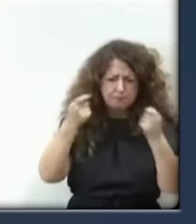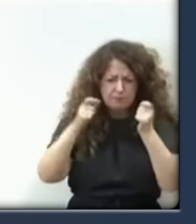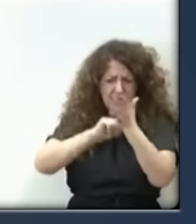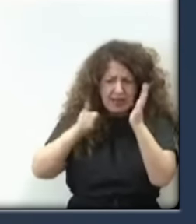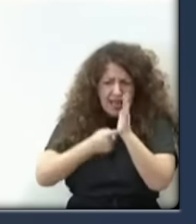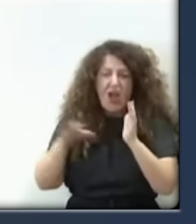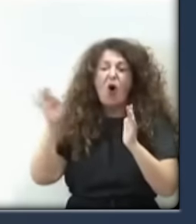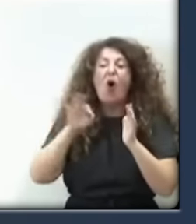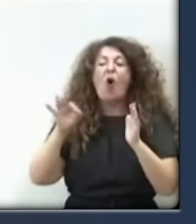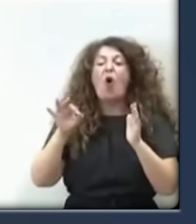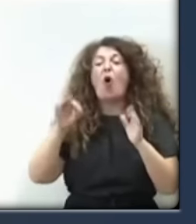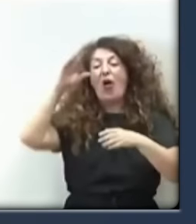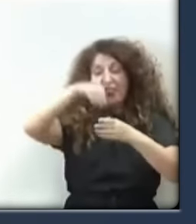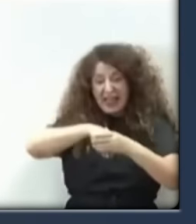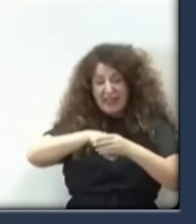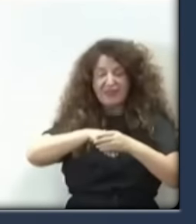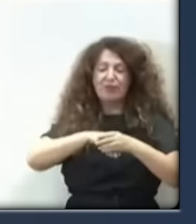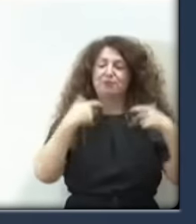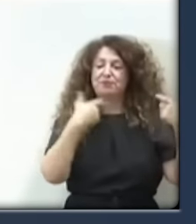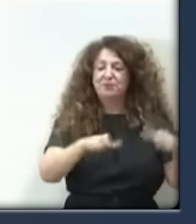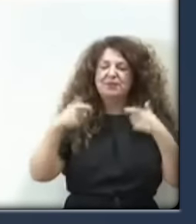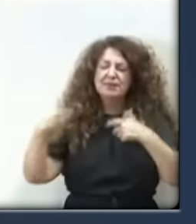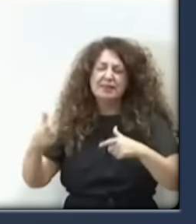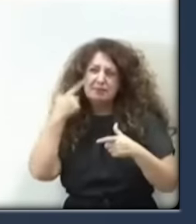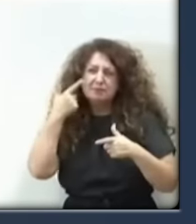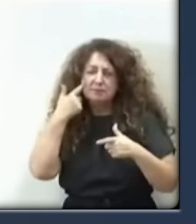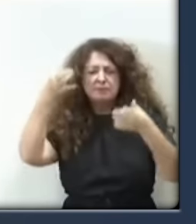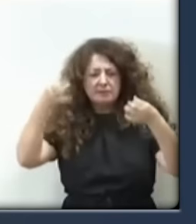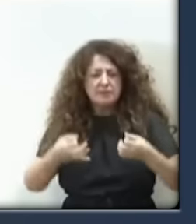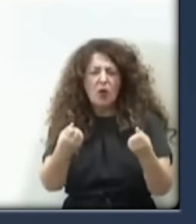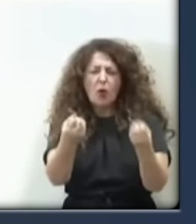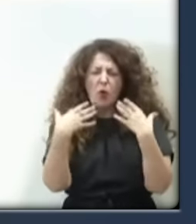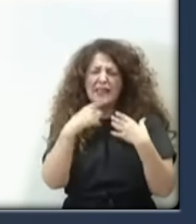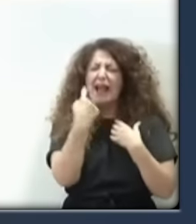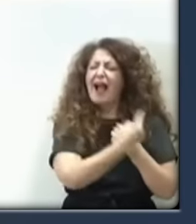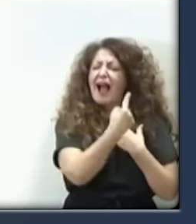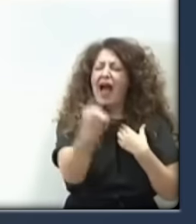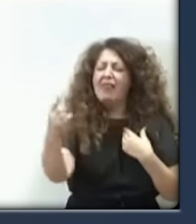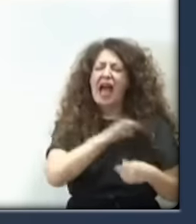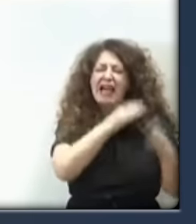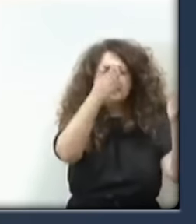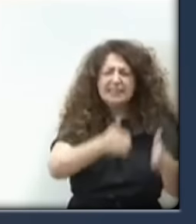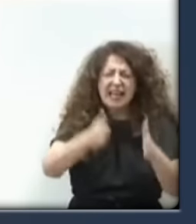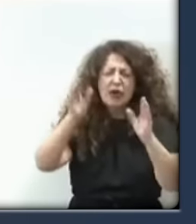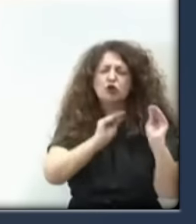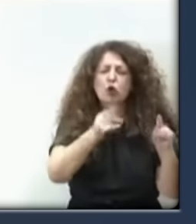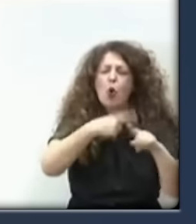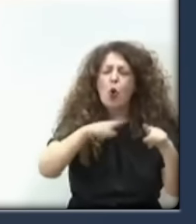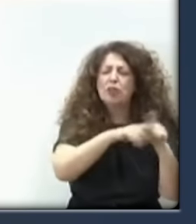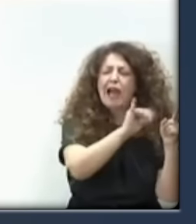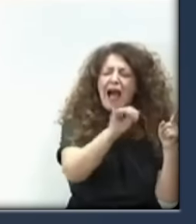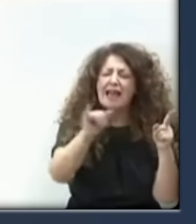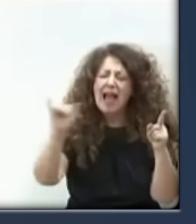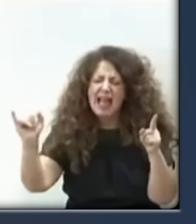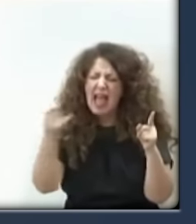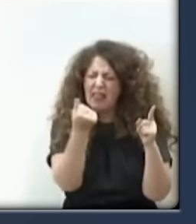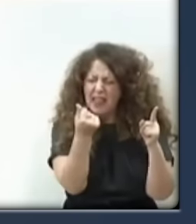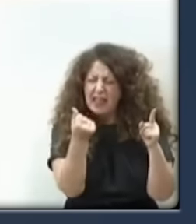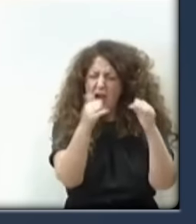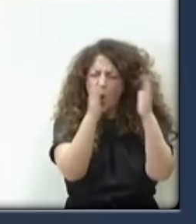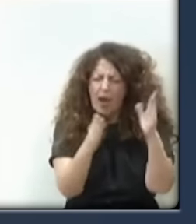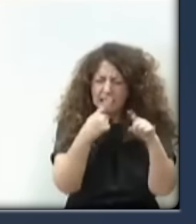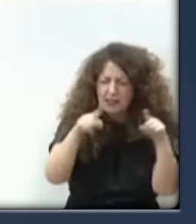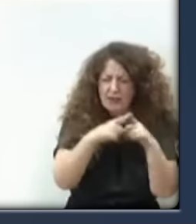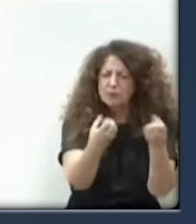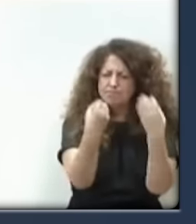que nos permita conocer realmente la declaración de bienes de todos los senadores y diputados. Están en cuenta de que se celebren debates del Estado